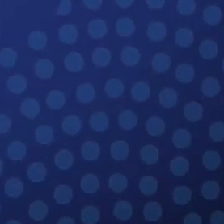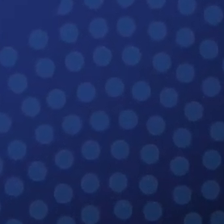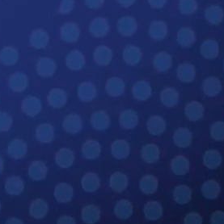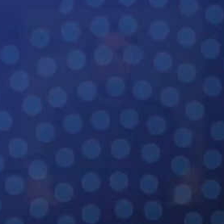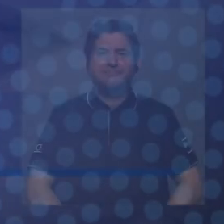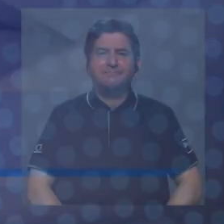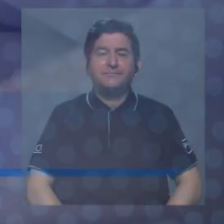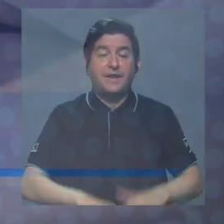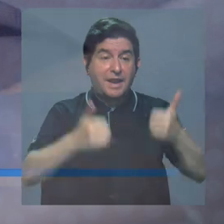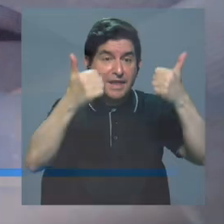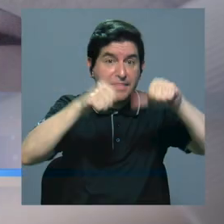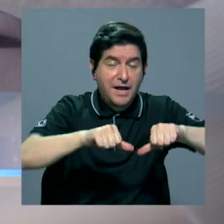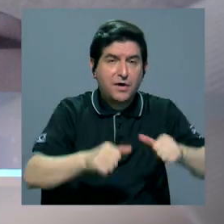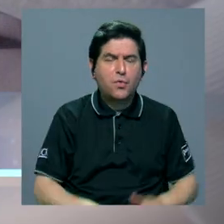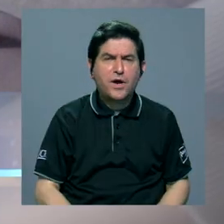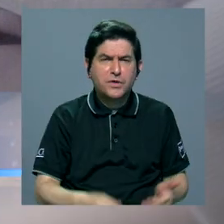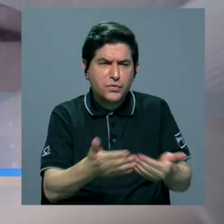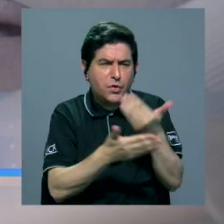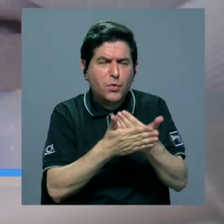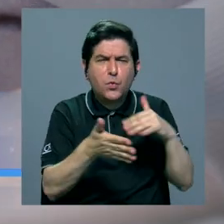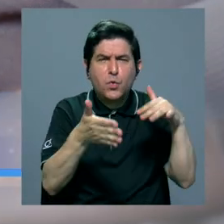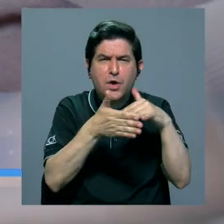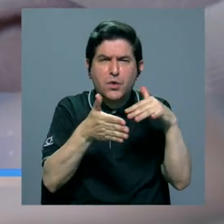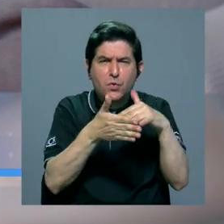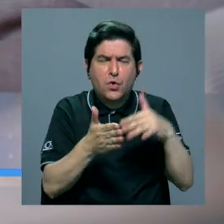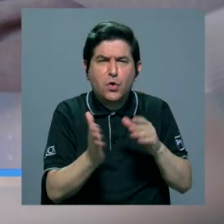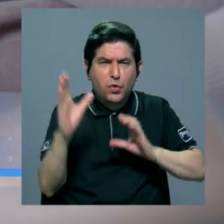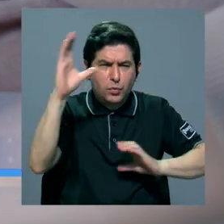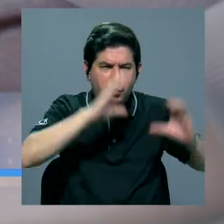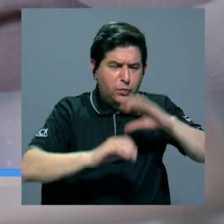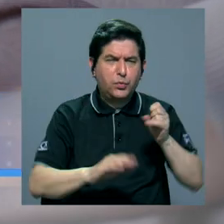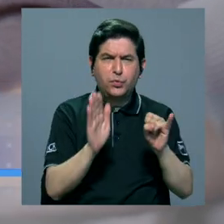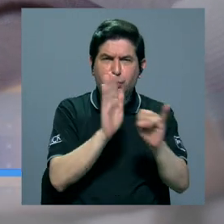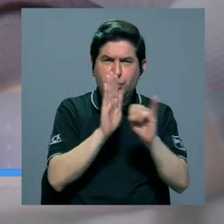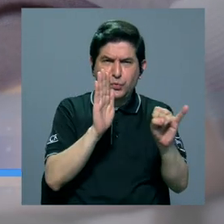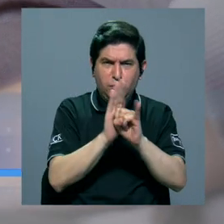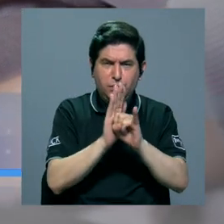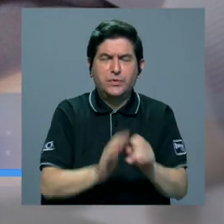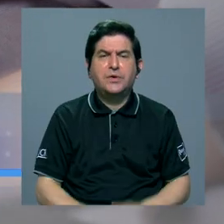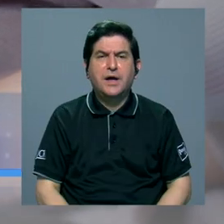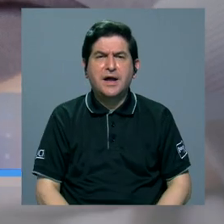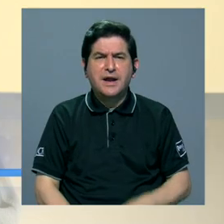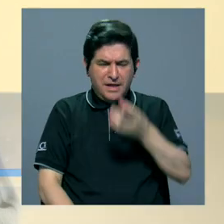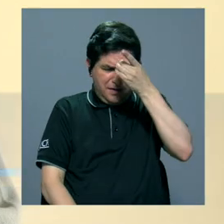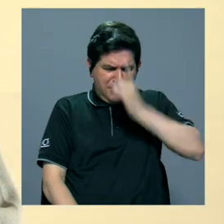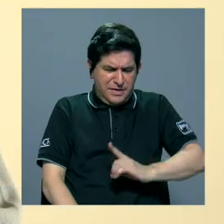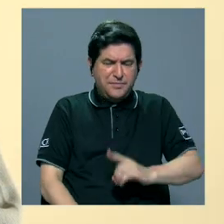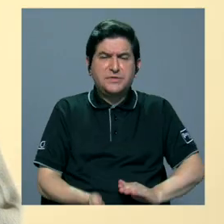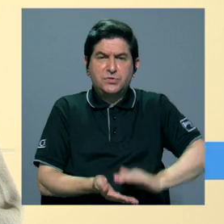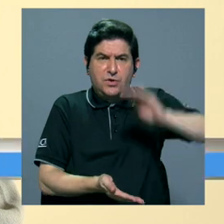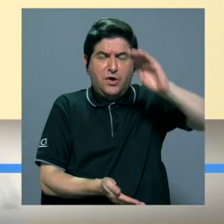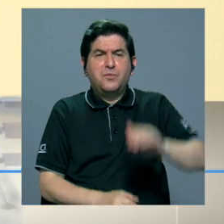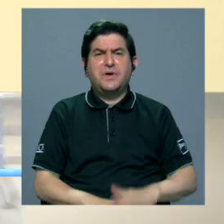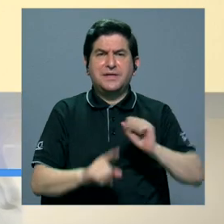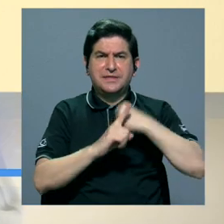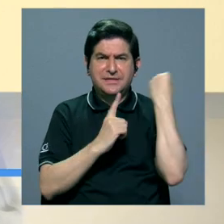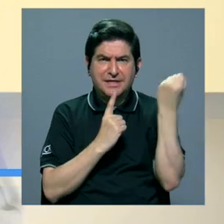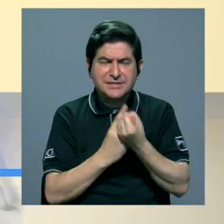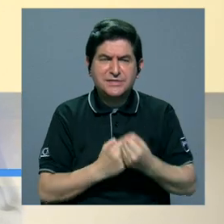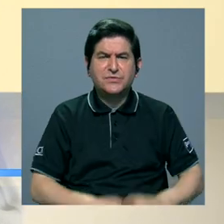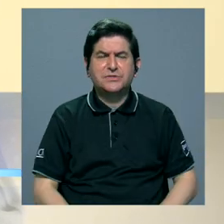De acuerdo con recientes estudios científicos, se ha identificado que la depresión aumenta el riesgo de eventos